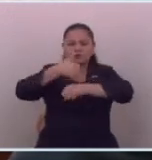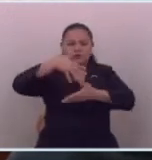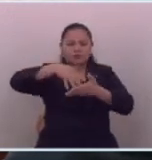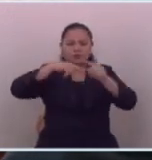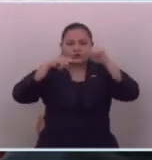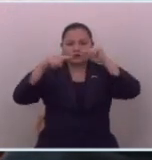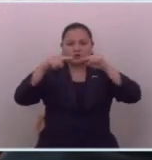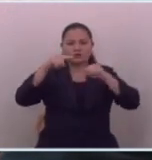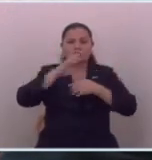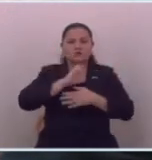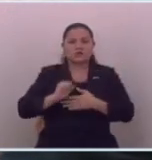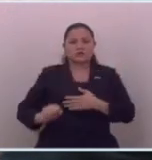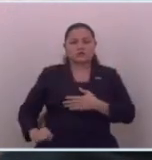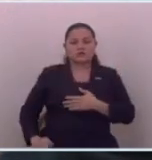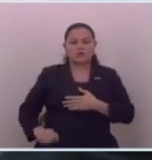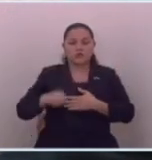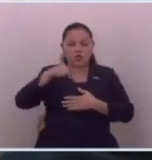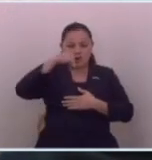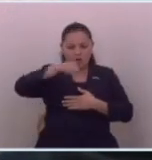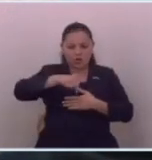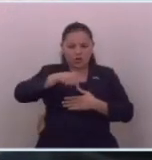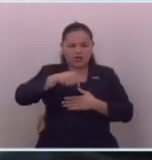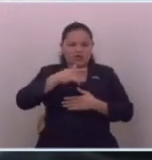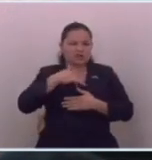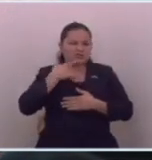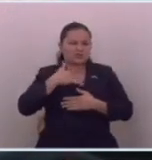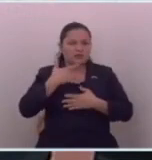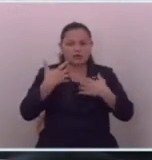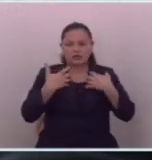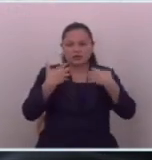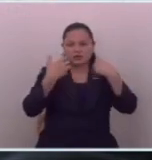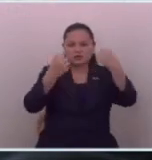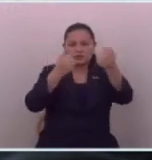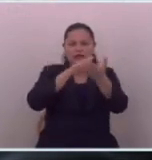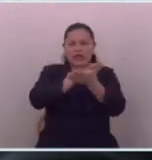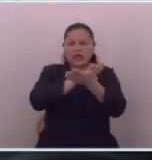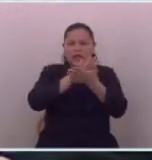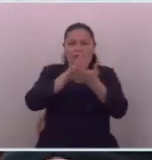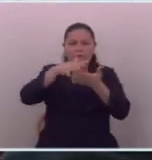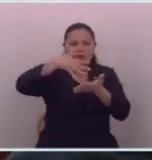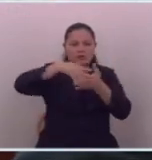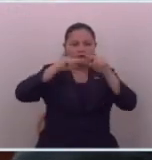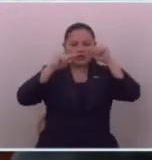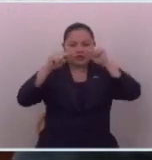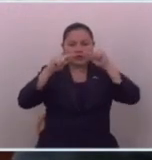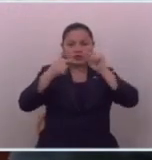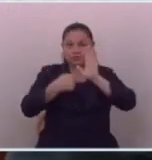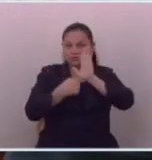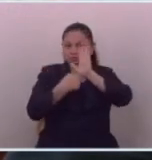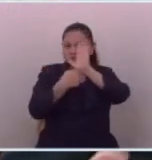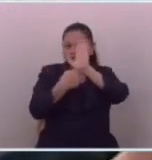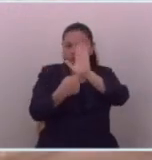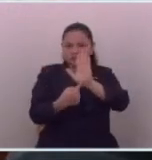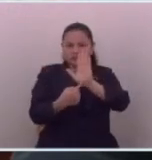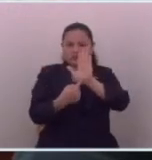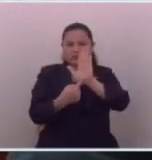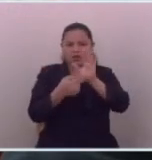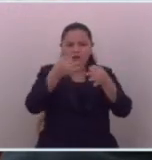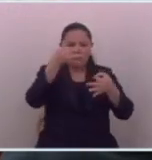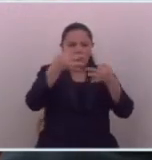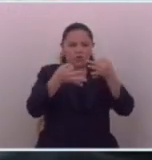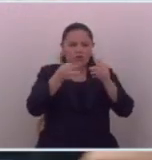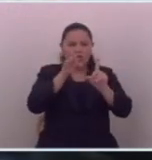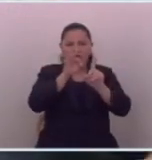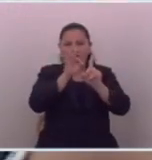que vive El Salvador. Este es un síntoma de salud democrática. cuando nos exponemos a que nos juzguen,